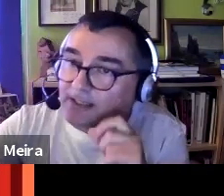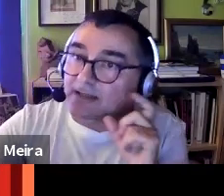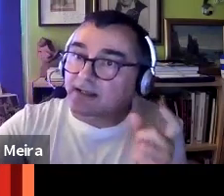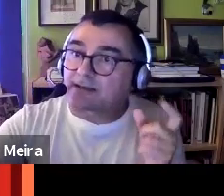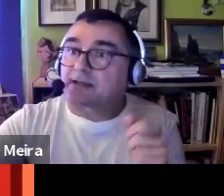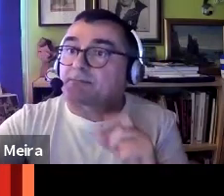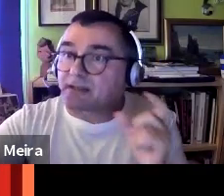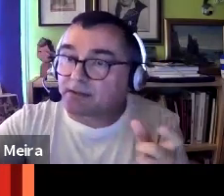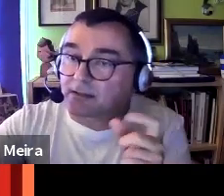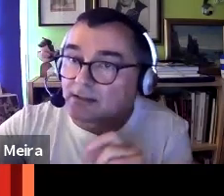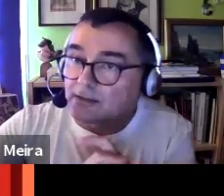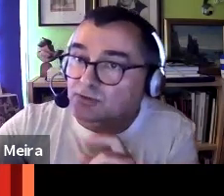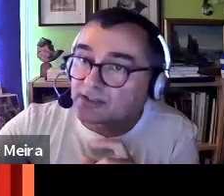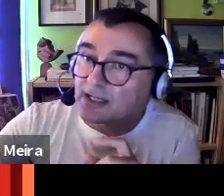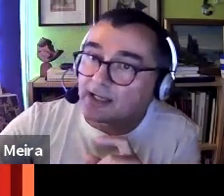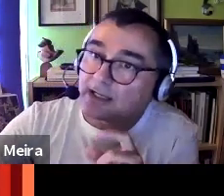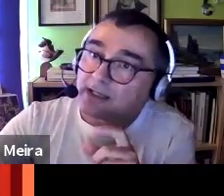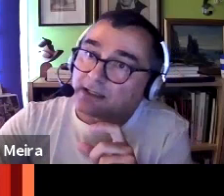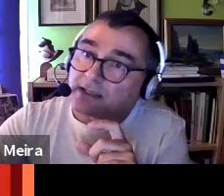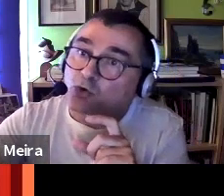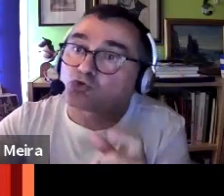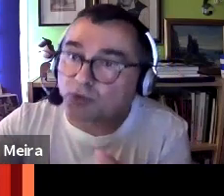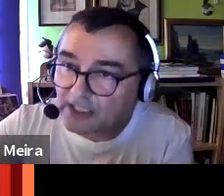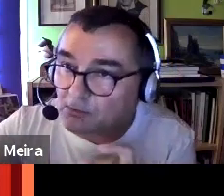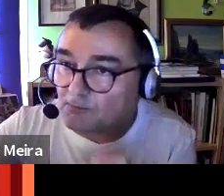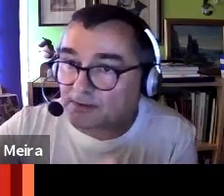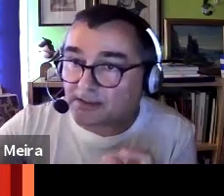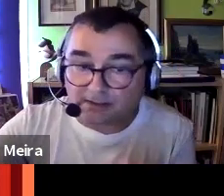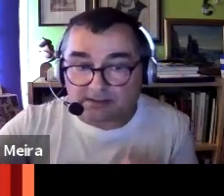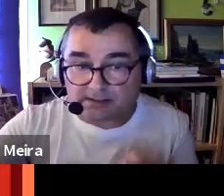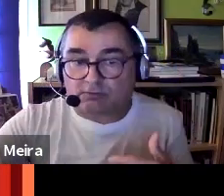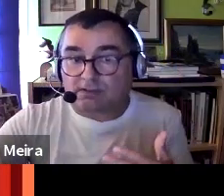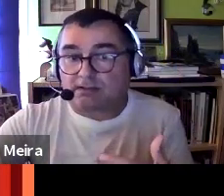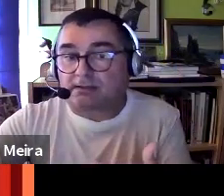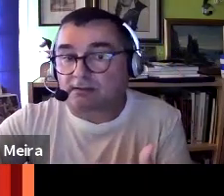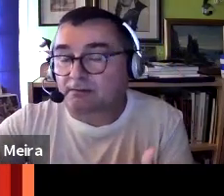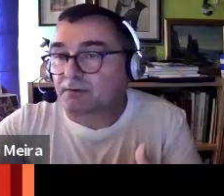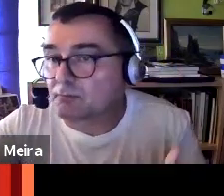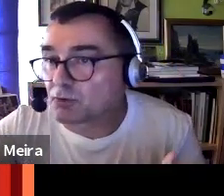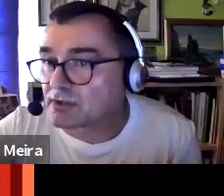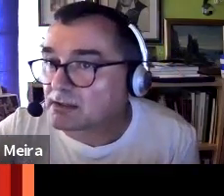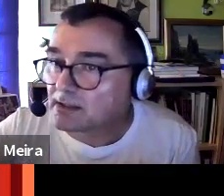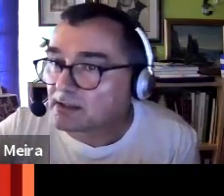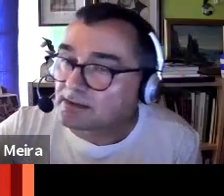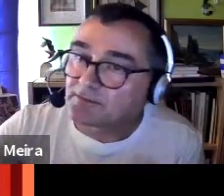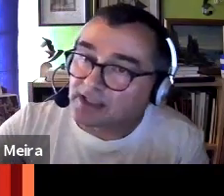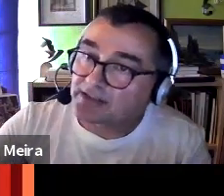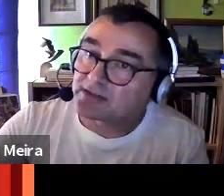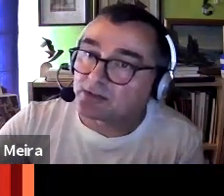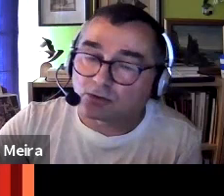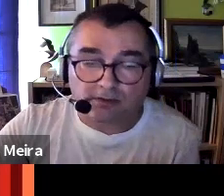anticipa la idea de que precisamente el consumo de carbón, fundamentalmente estamos a principios de